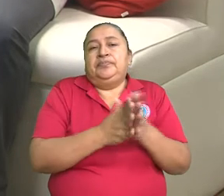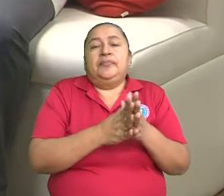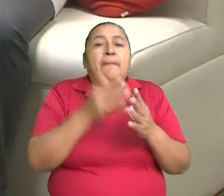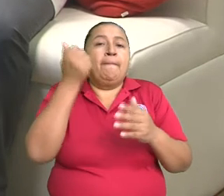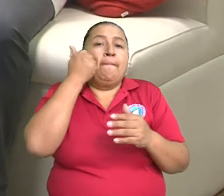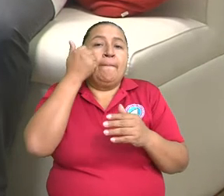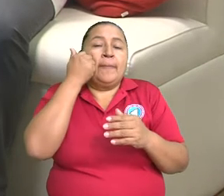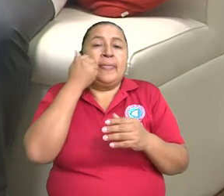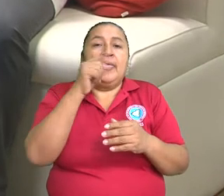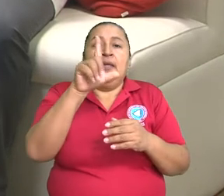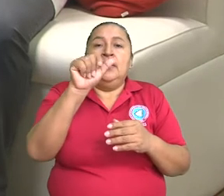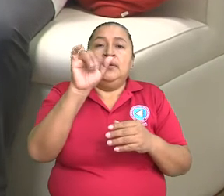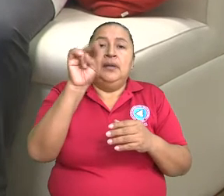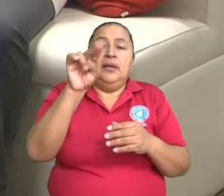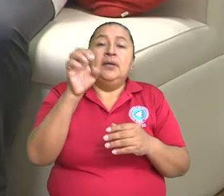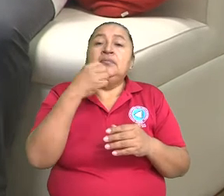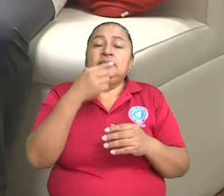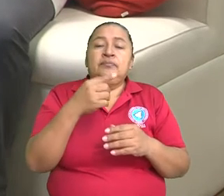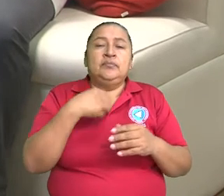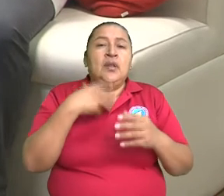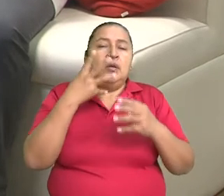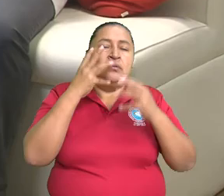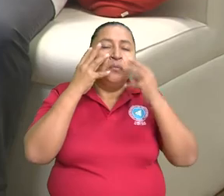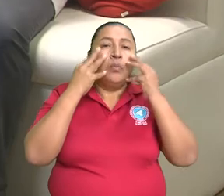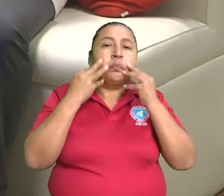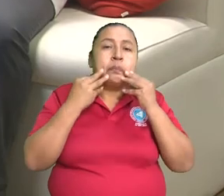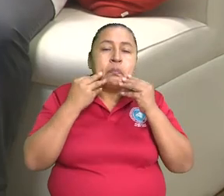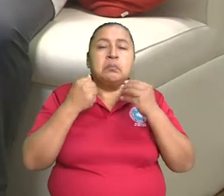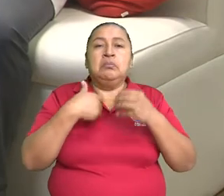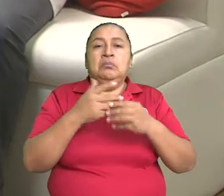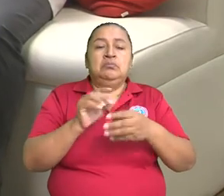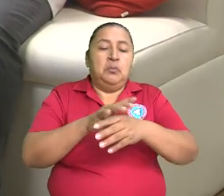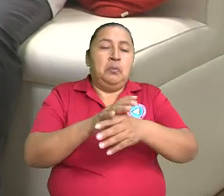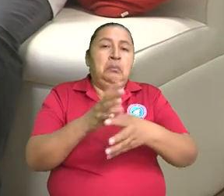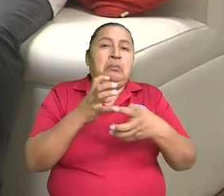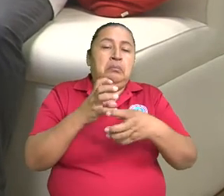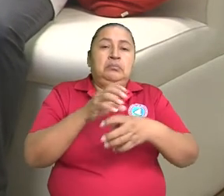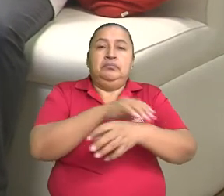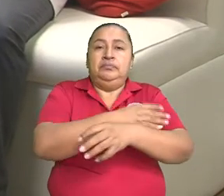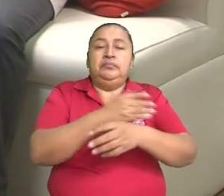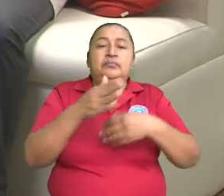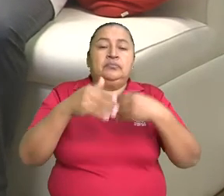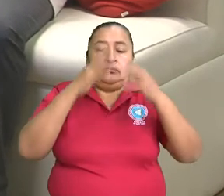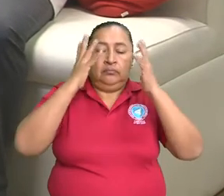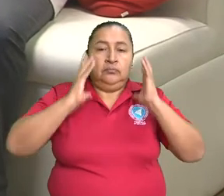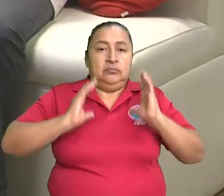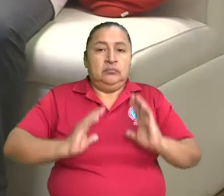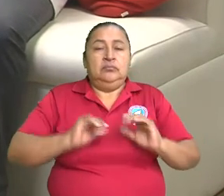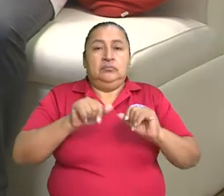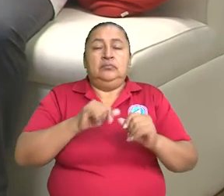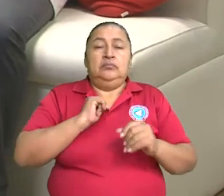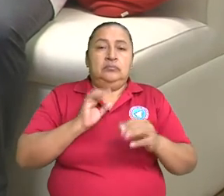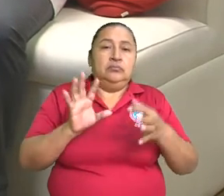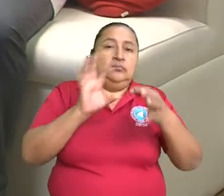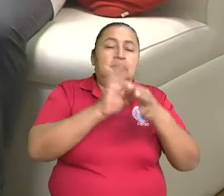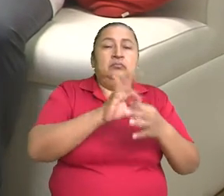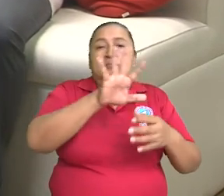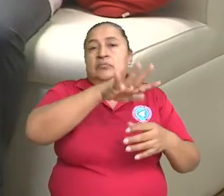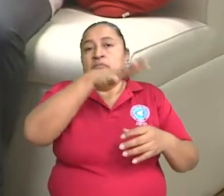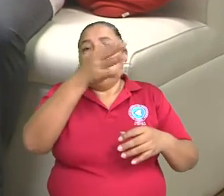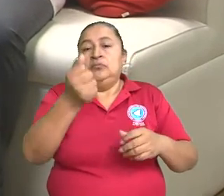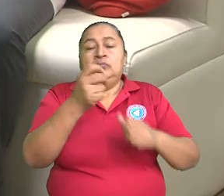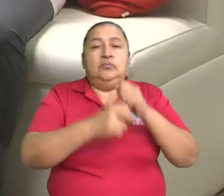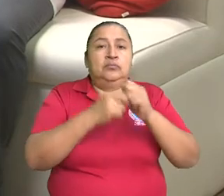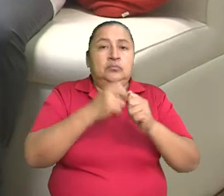enfermedad de Lyme, que puede generar displejía facial, que es un tipo de parálisis facial, pero ya Completa. Ya es asociado a otros tipos de